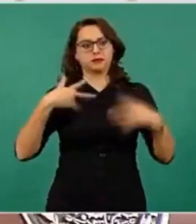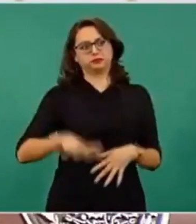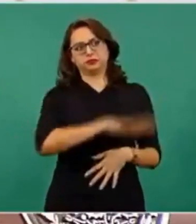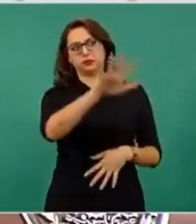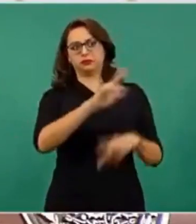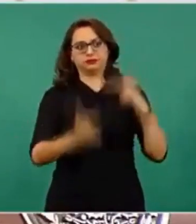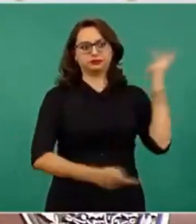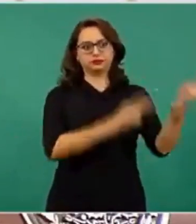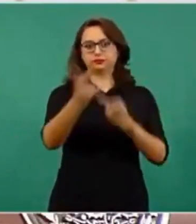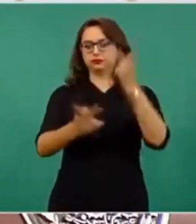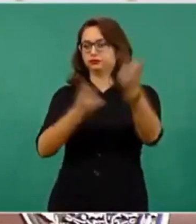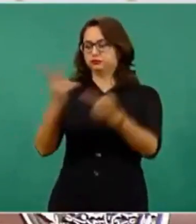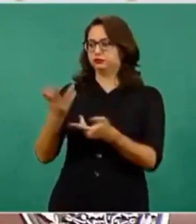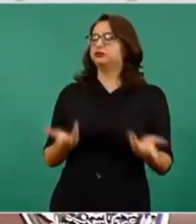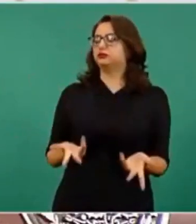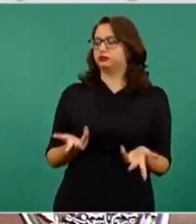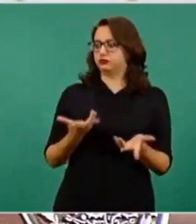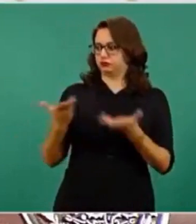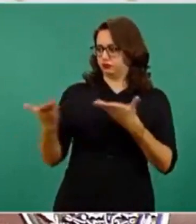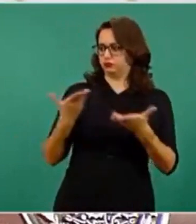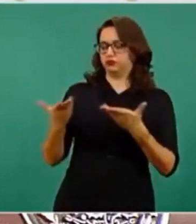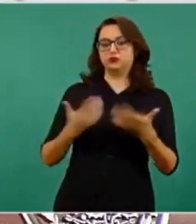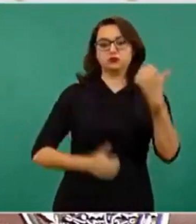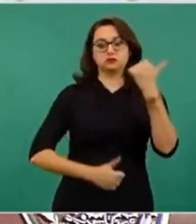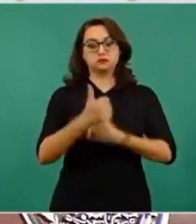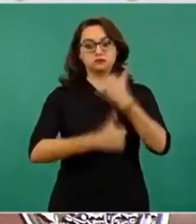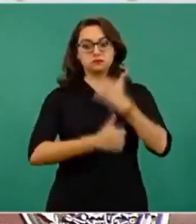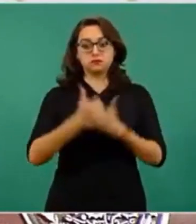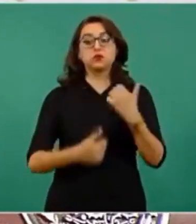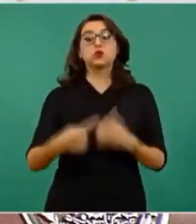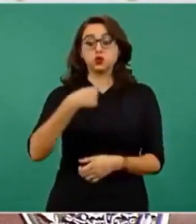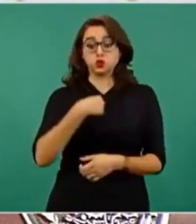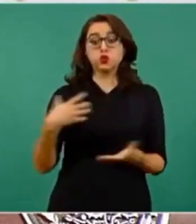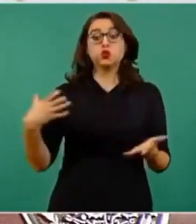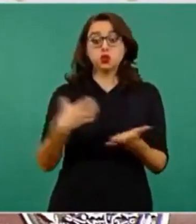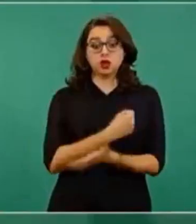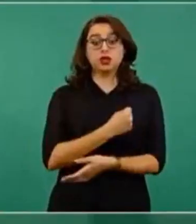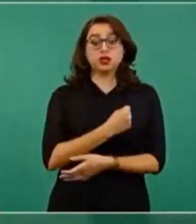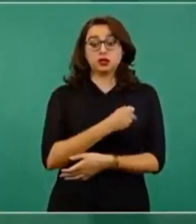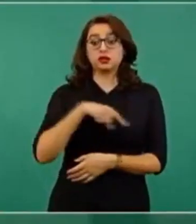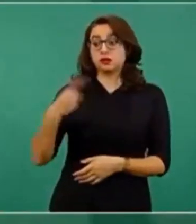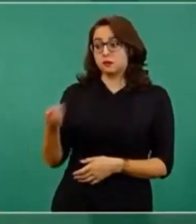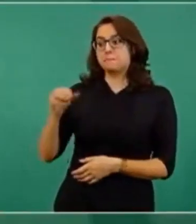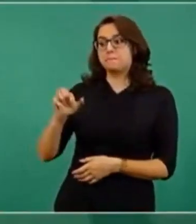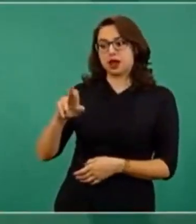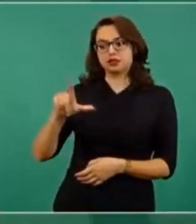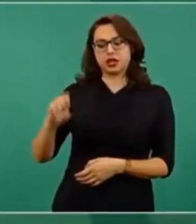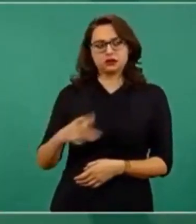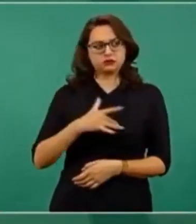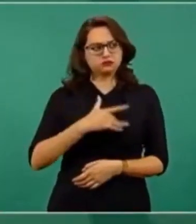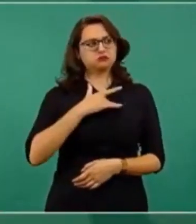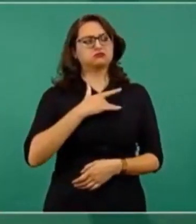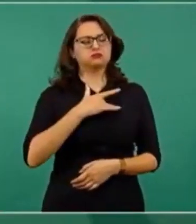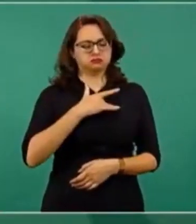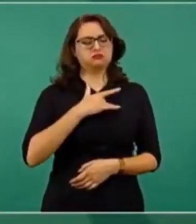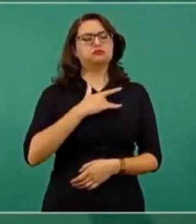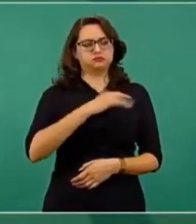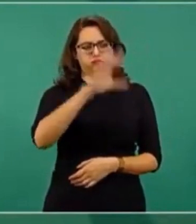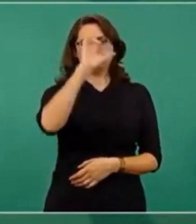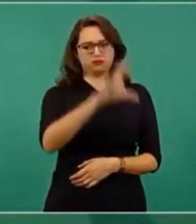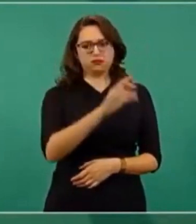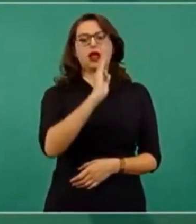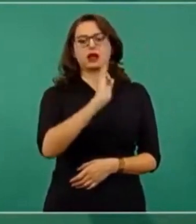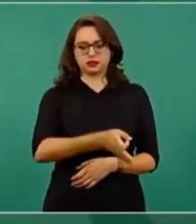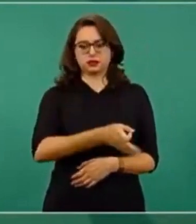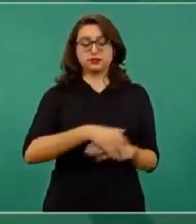margen, pero la gané, y él aceptó el resultado, cosa que